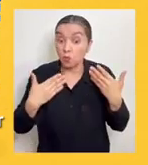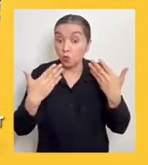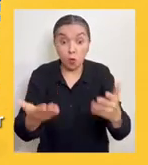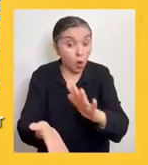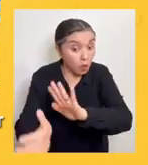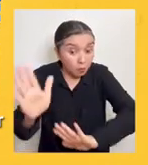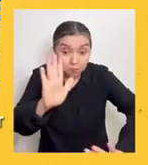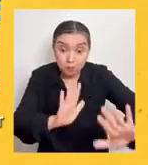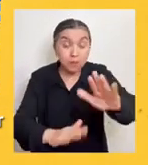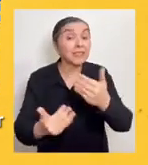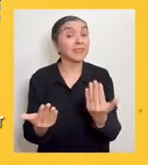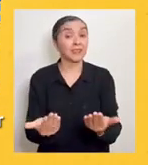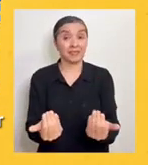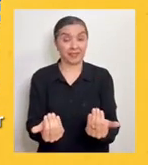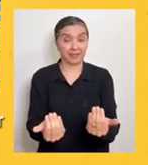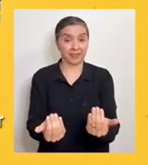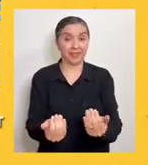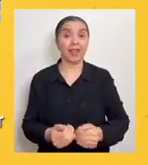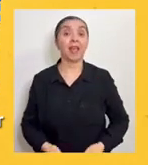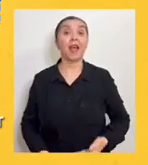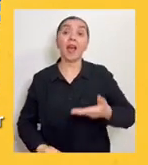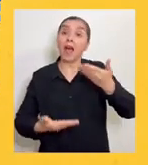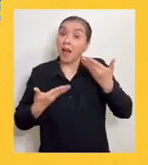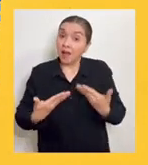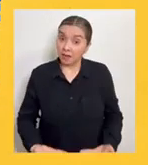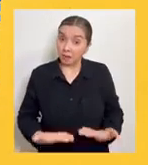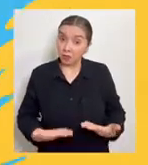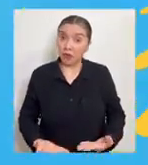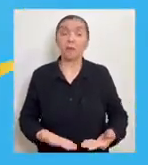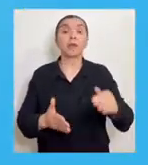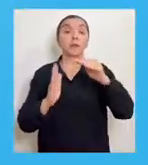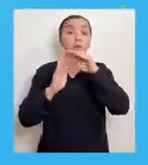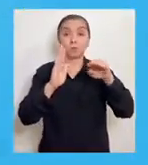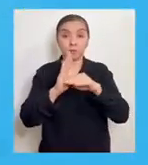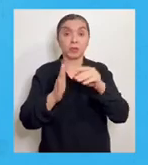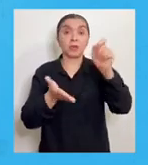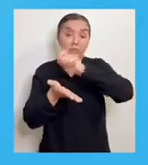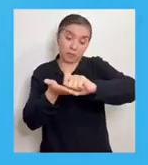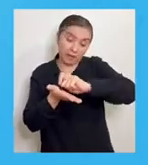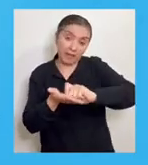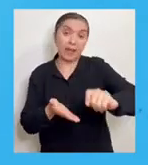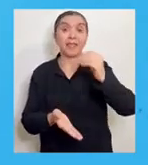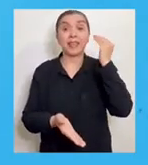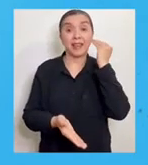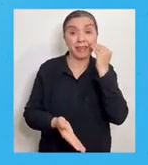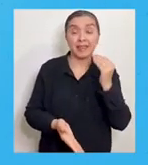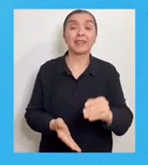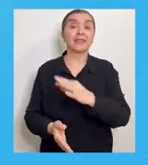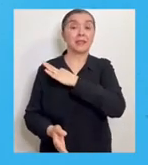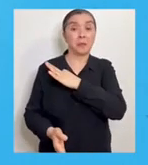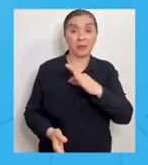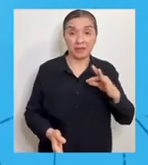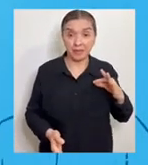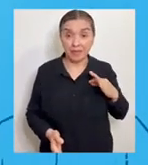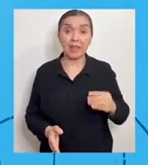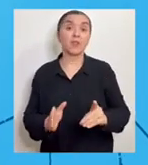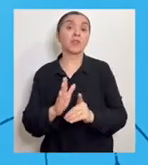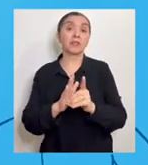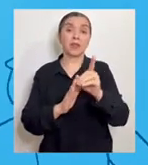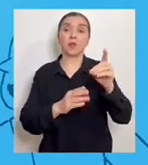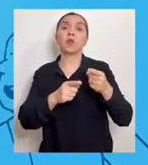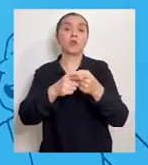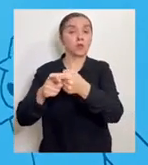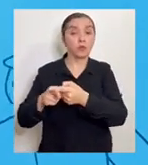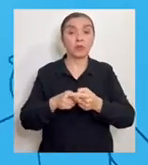recibir toda la atención y protección que necesitan. Actualmente, la Subsecretaría de la Niñez del Ministerio de